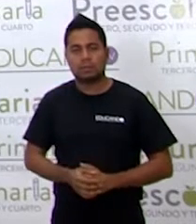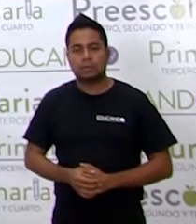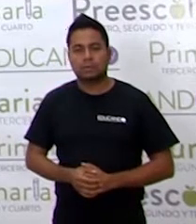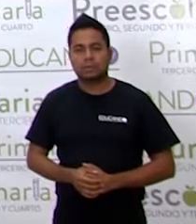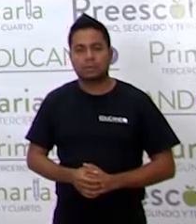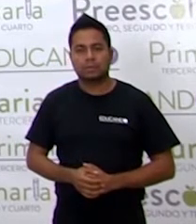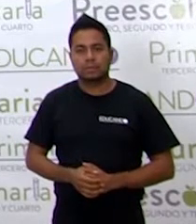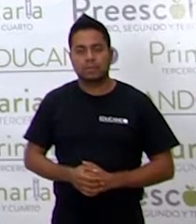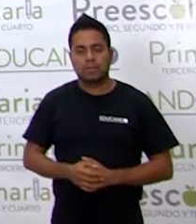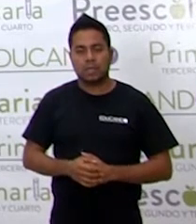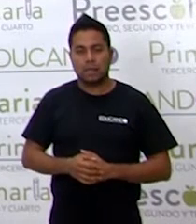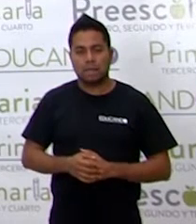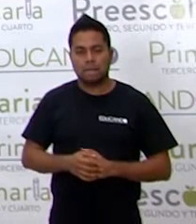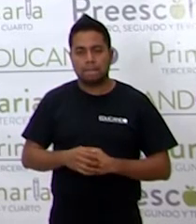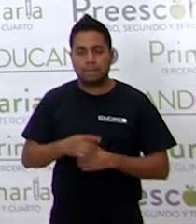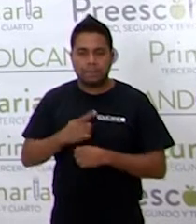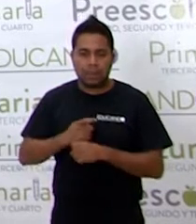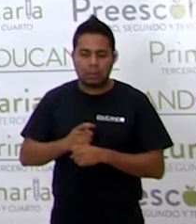Primeros